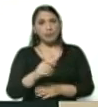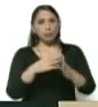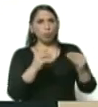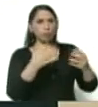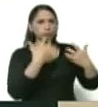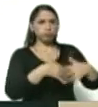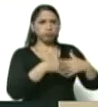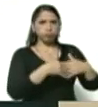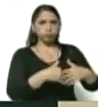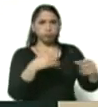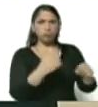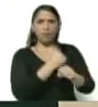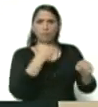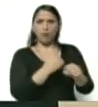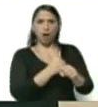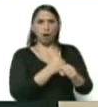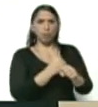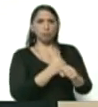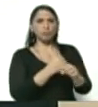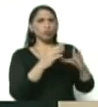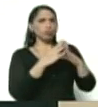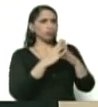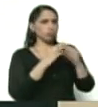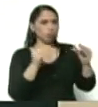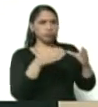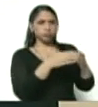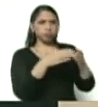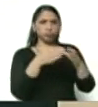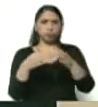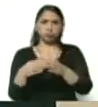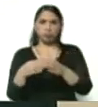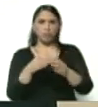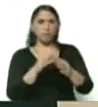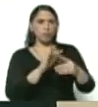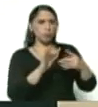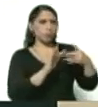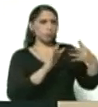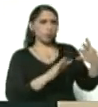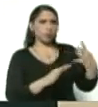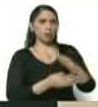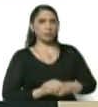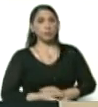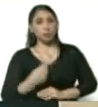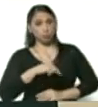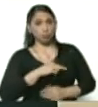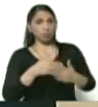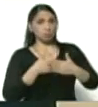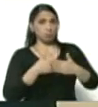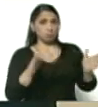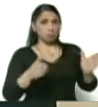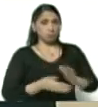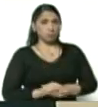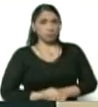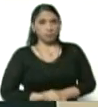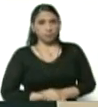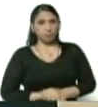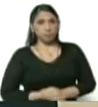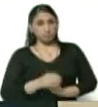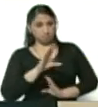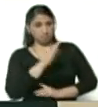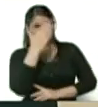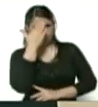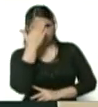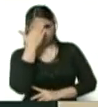agenda económica bolivariana de los sectores exceptuados están funcionando. Por lo tanto, hemos garantizado, como el país lo sabe,